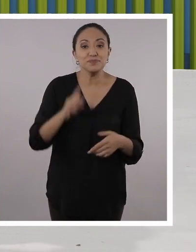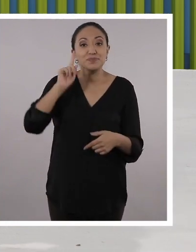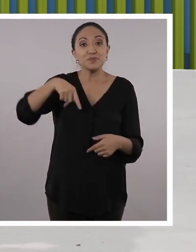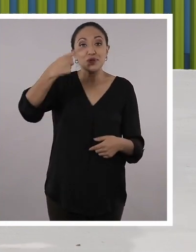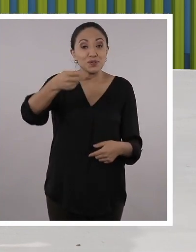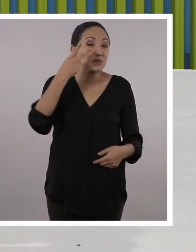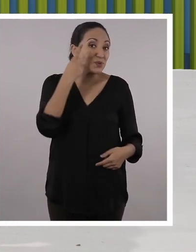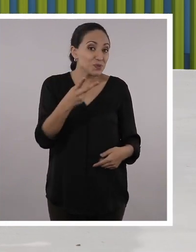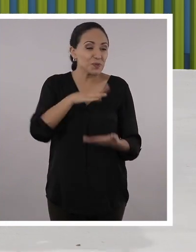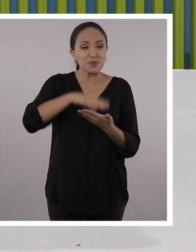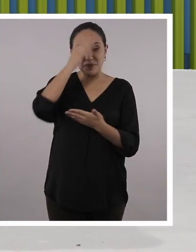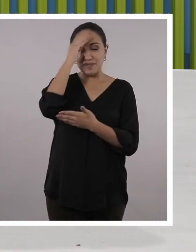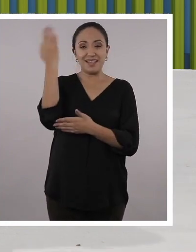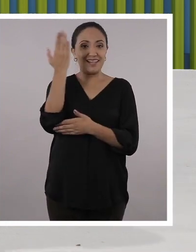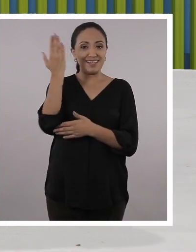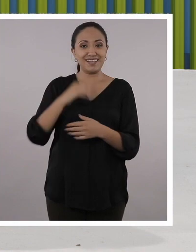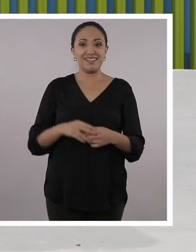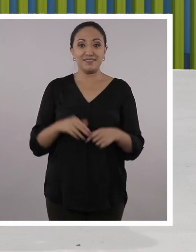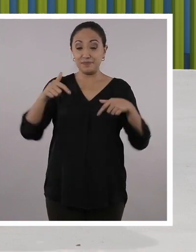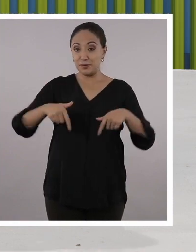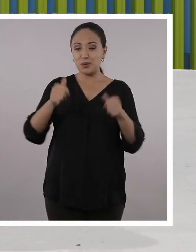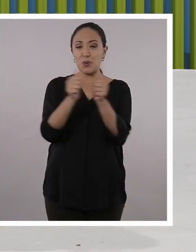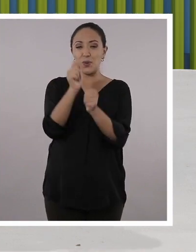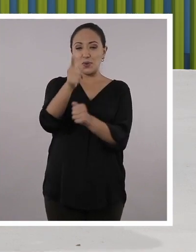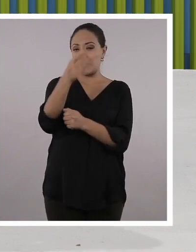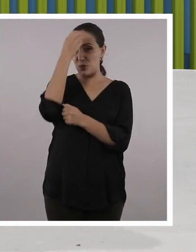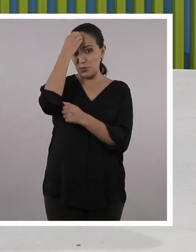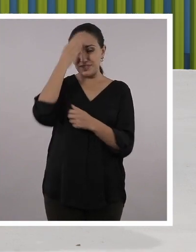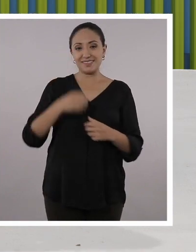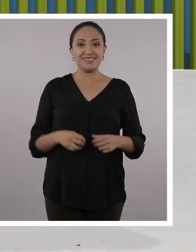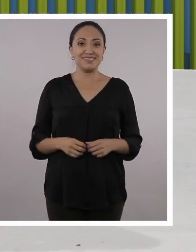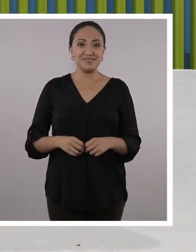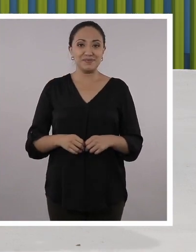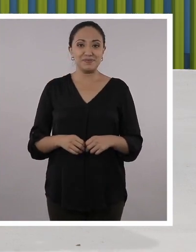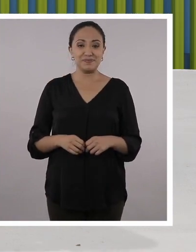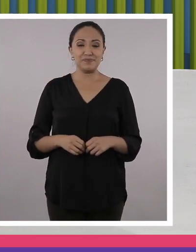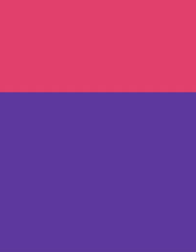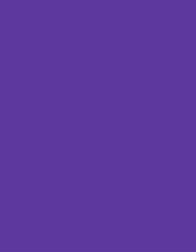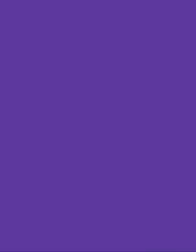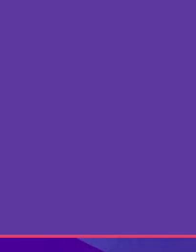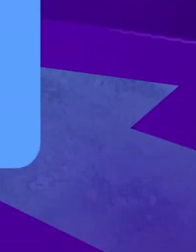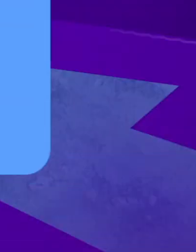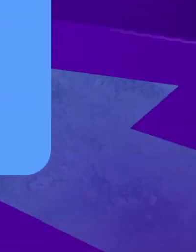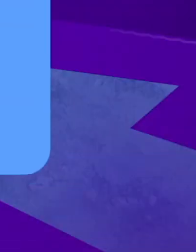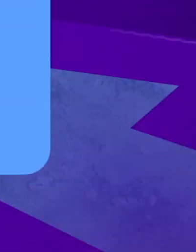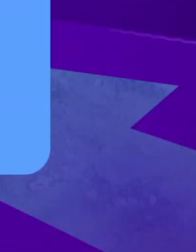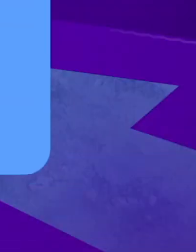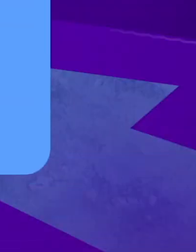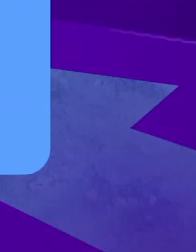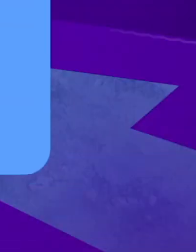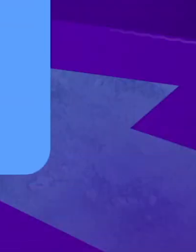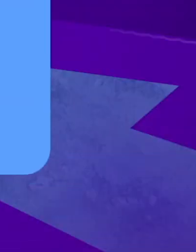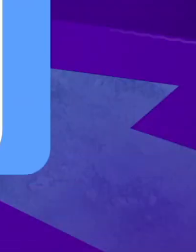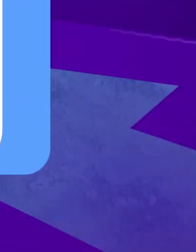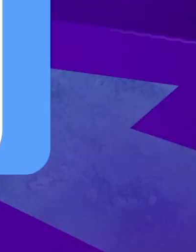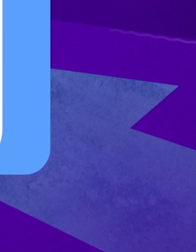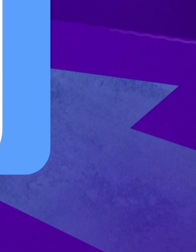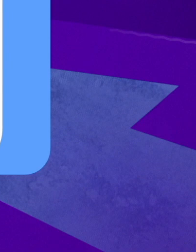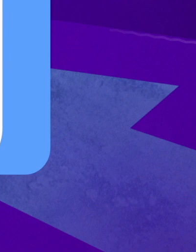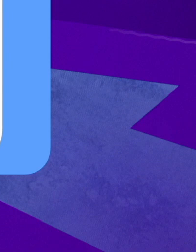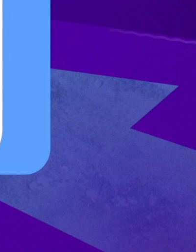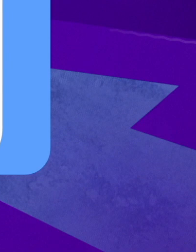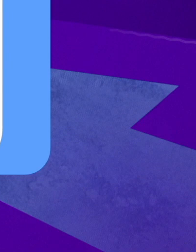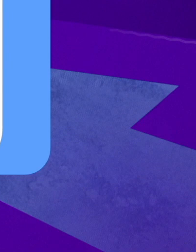Nos vemos en un próximo episodio de... Aprender la Tele. Un espacio de Duca Contigo. Hoy en Aprender la Tele trabajamos con el proyecto